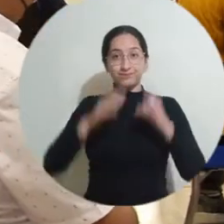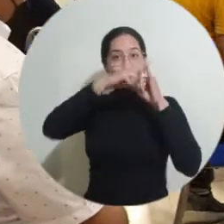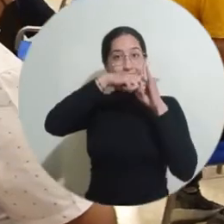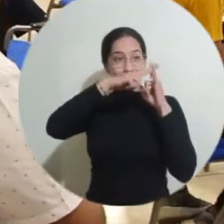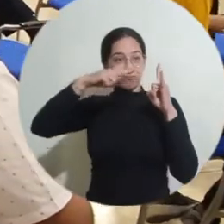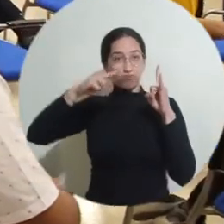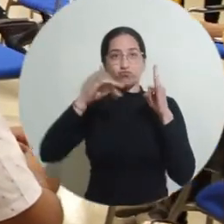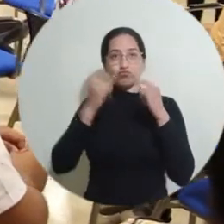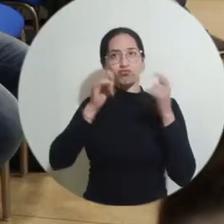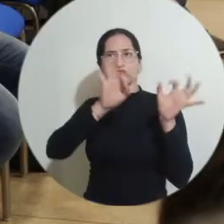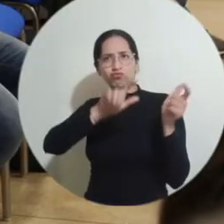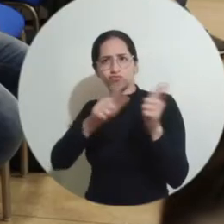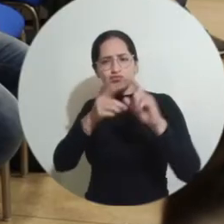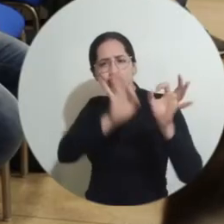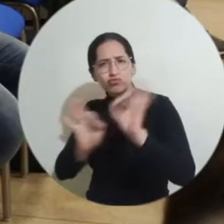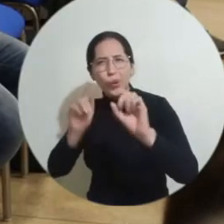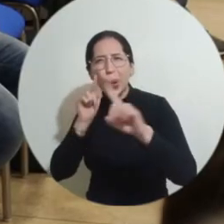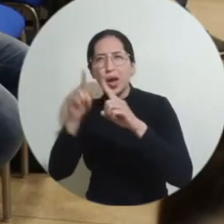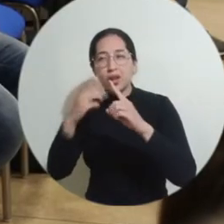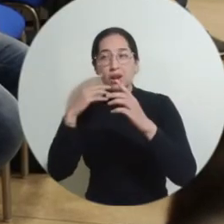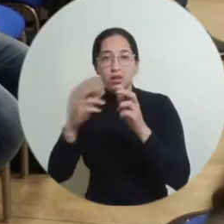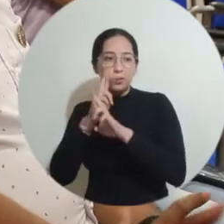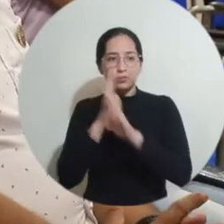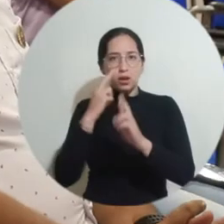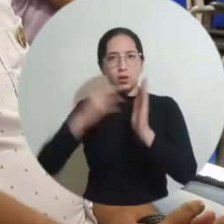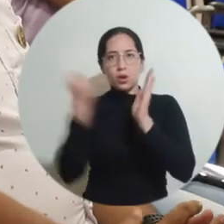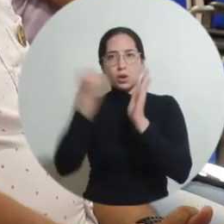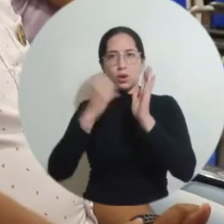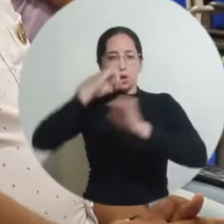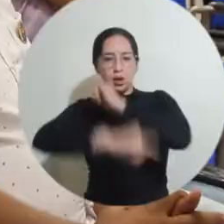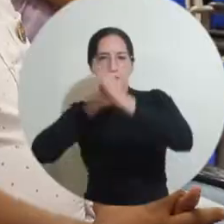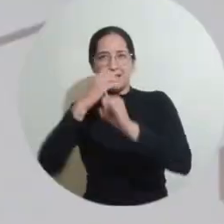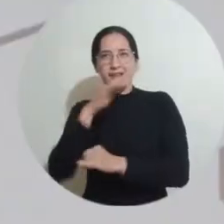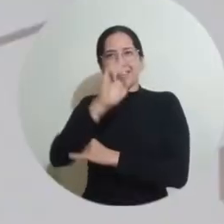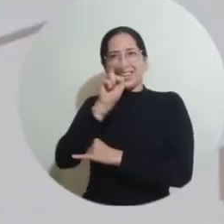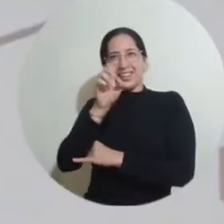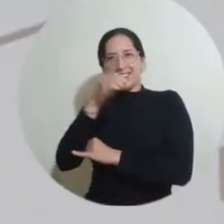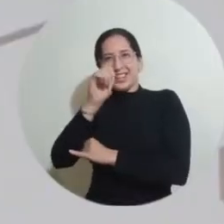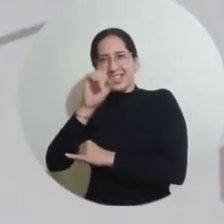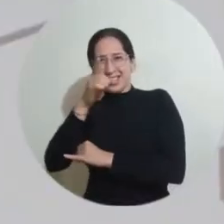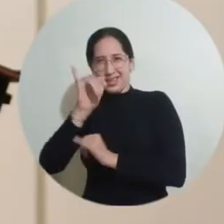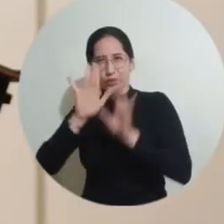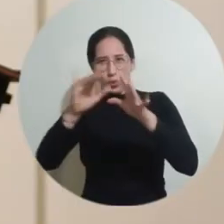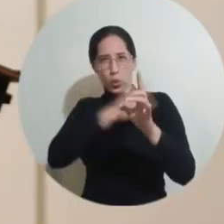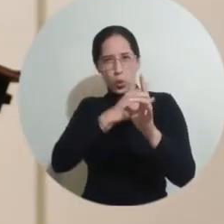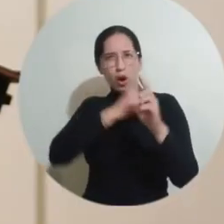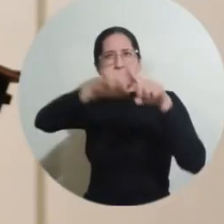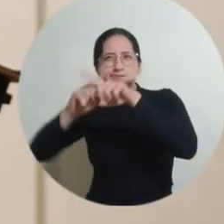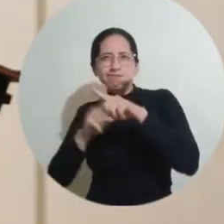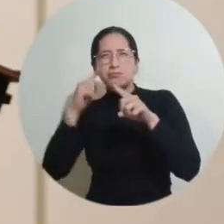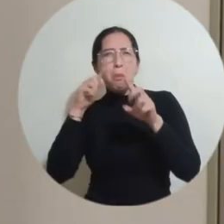La Universidad del Magdalena se prepara para lograr la acreditación internacional Engaged University del Consejo de Acreditación de